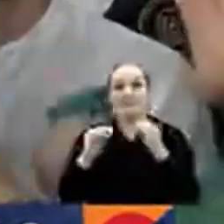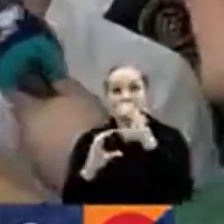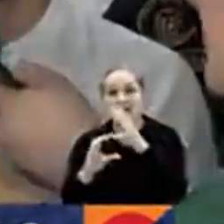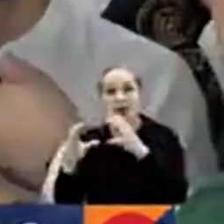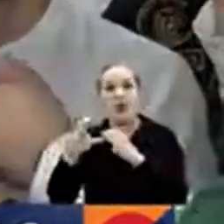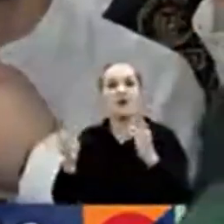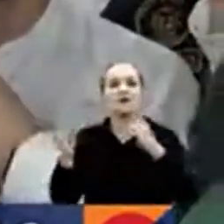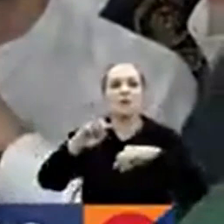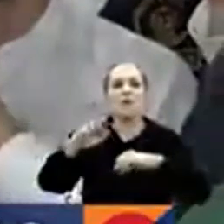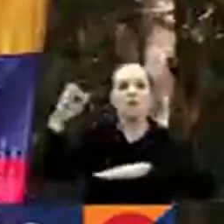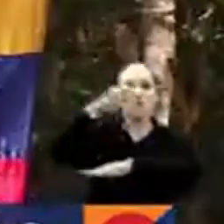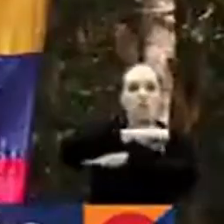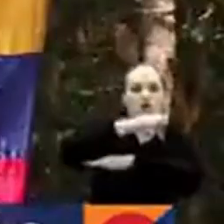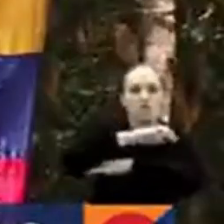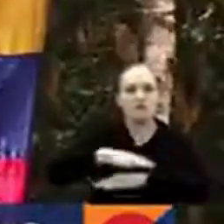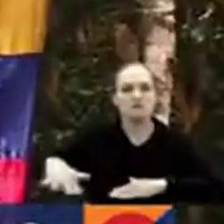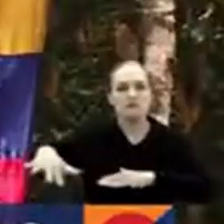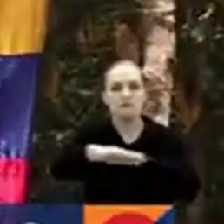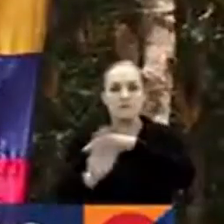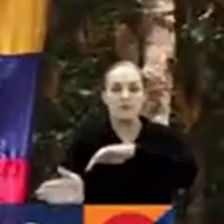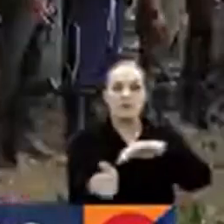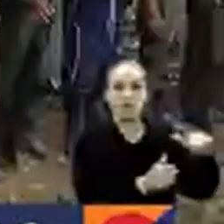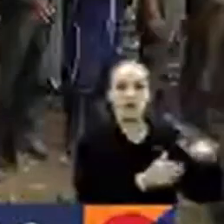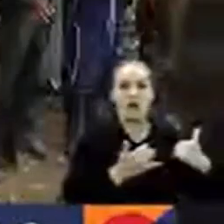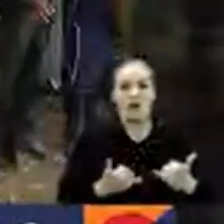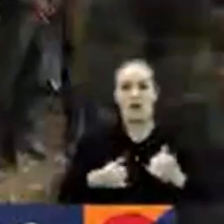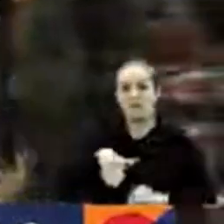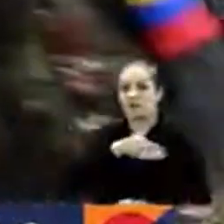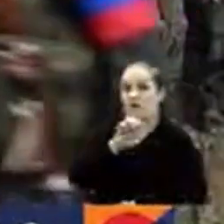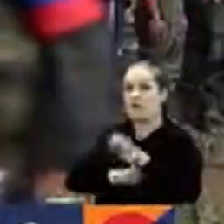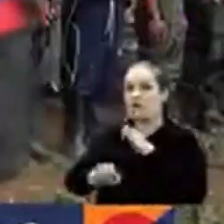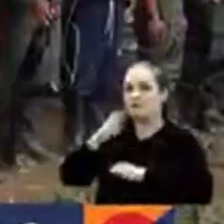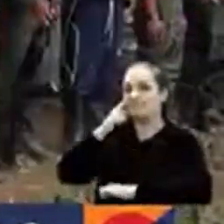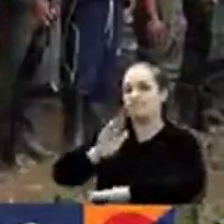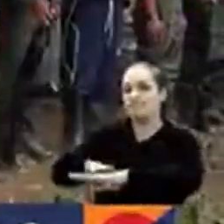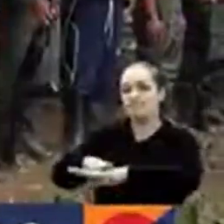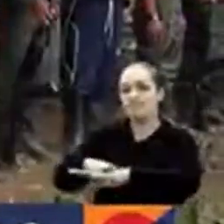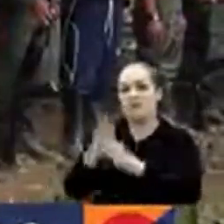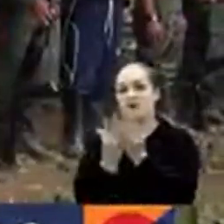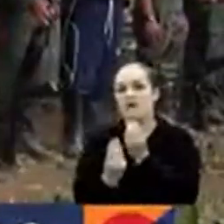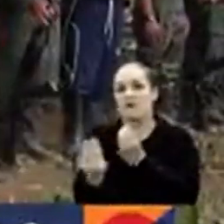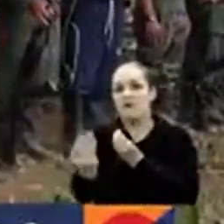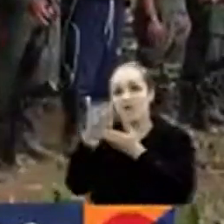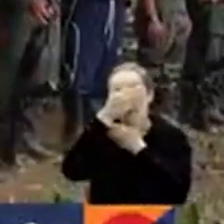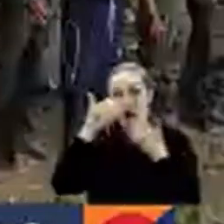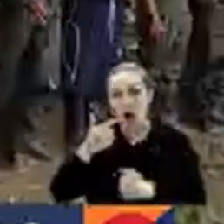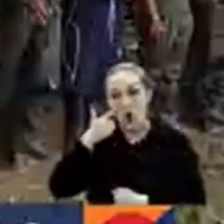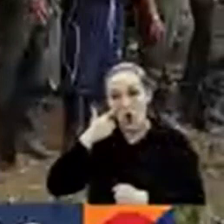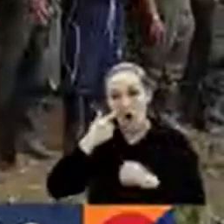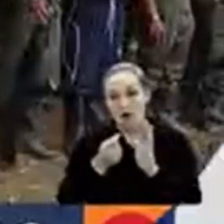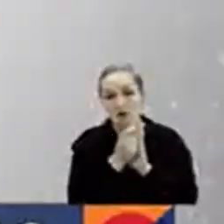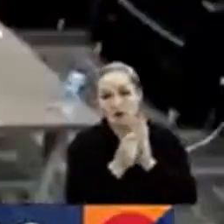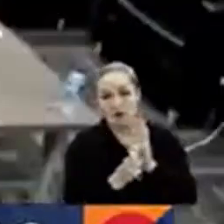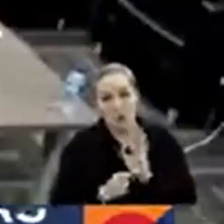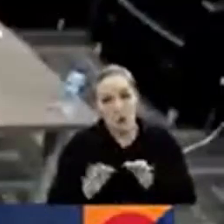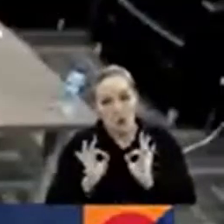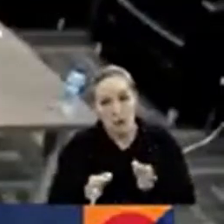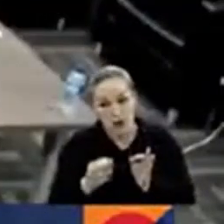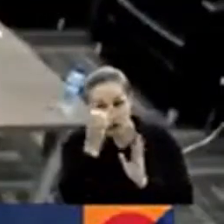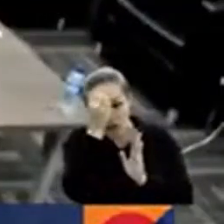Advertencia de mini defensa a las disidencias de las FARC. Dice que cese finalizaría si no cumplen condiciones pactadas.